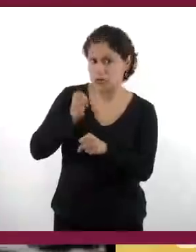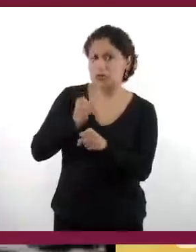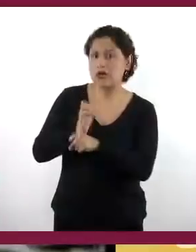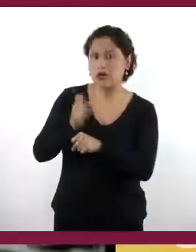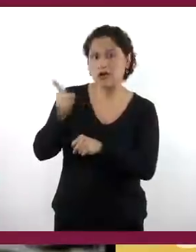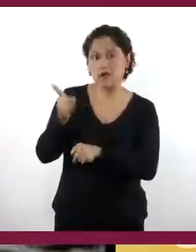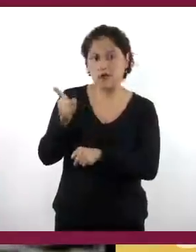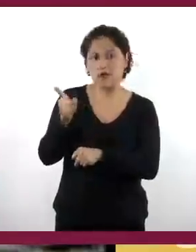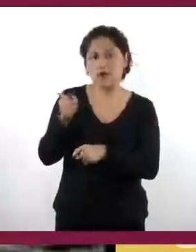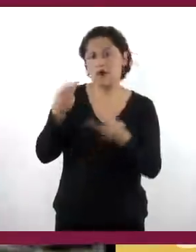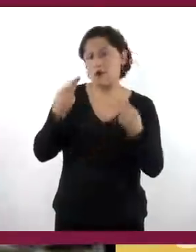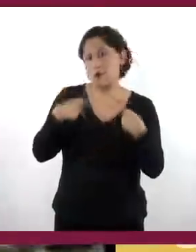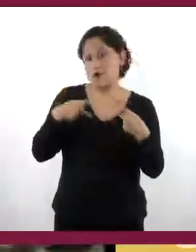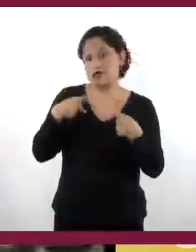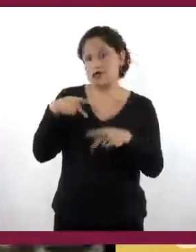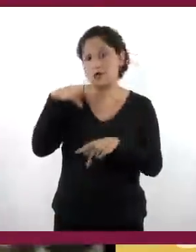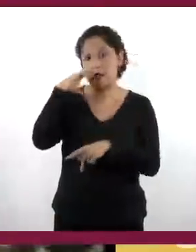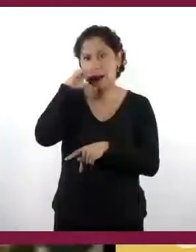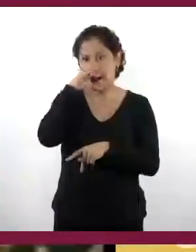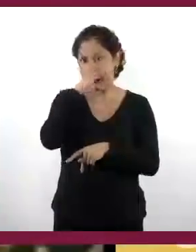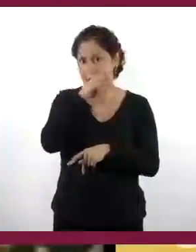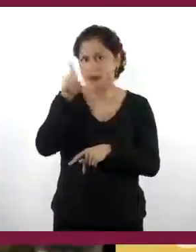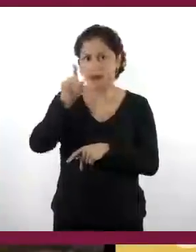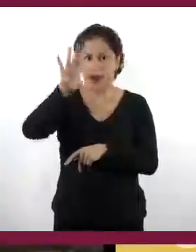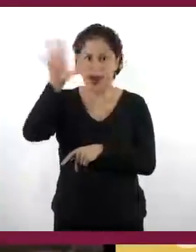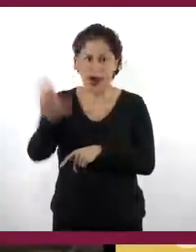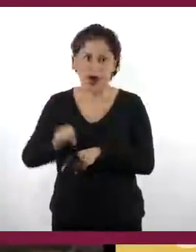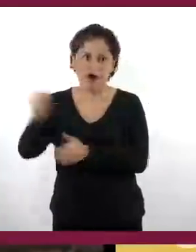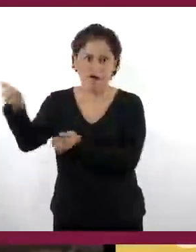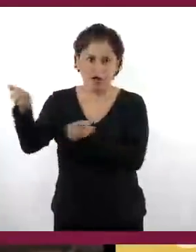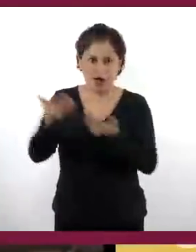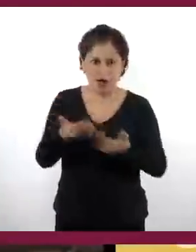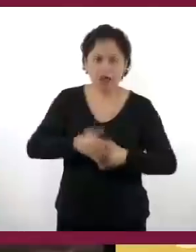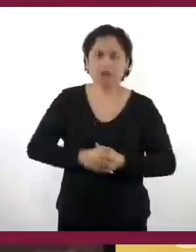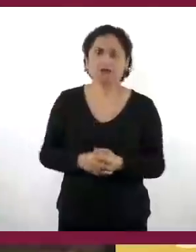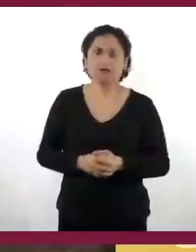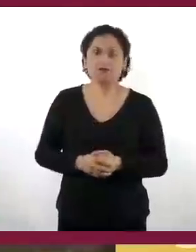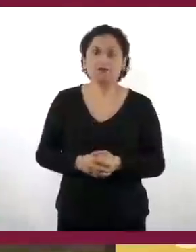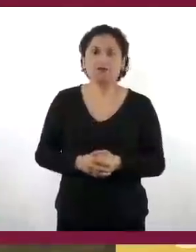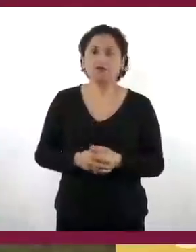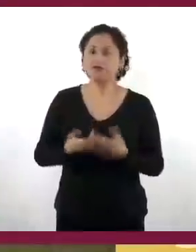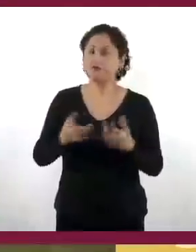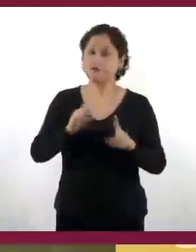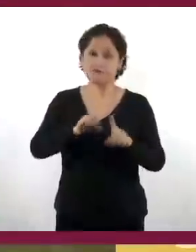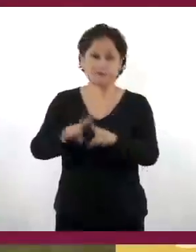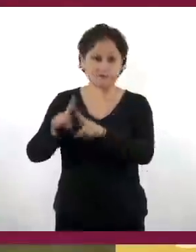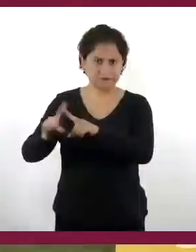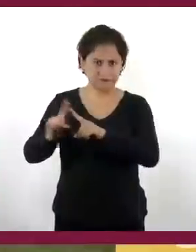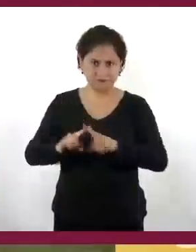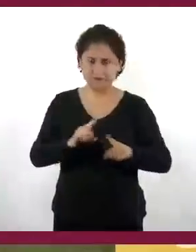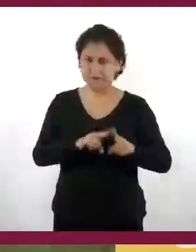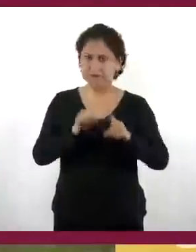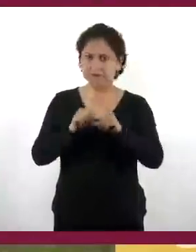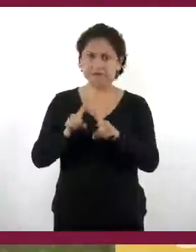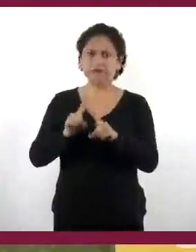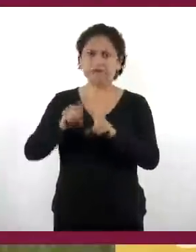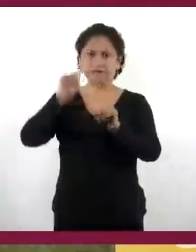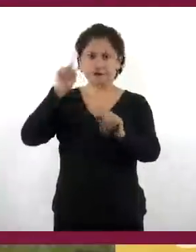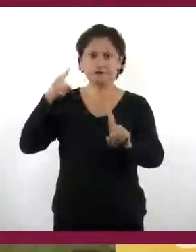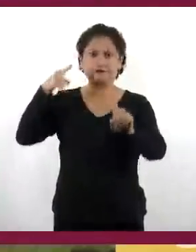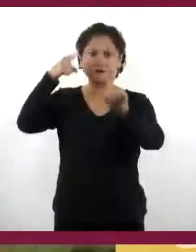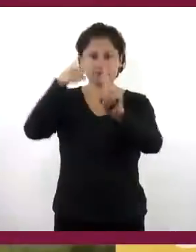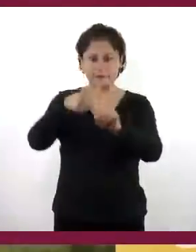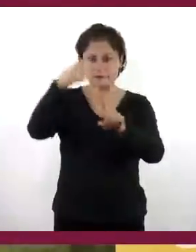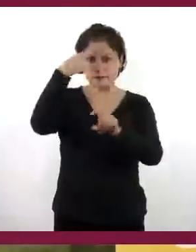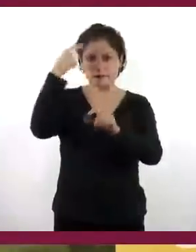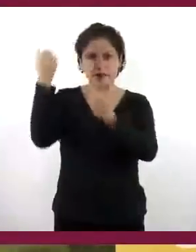mano de obra de población negra traída del África. Y lo dije, estas estaban dirigidas a proveer a los